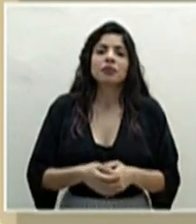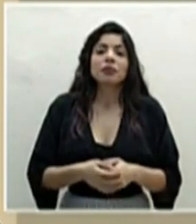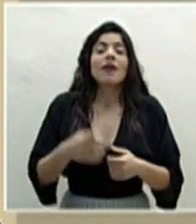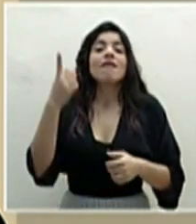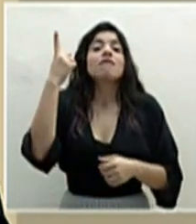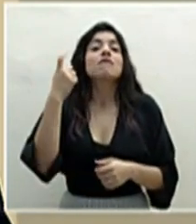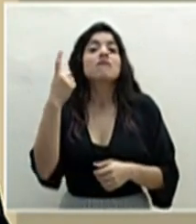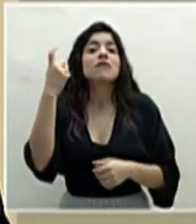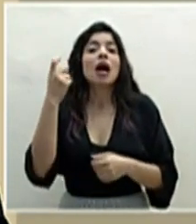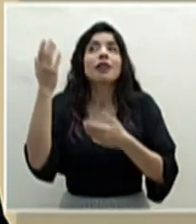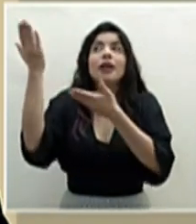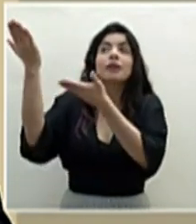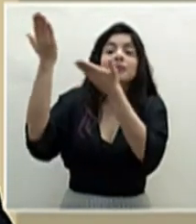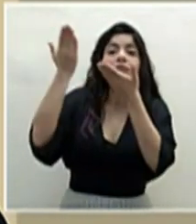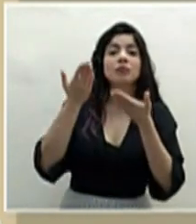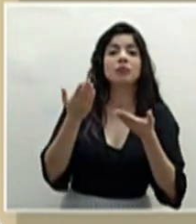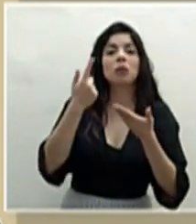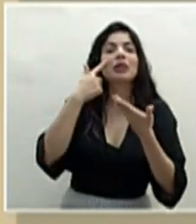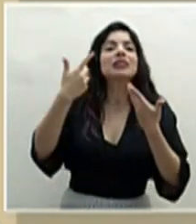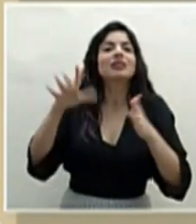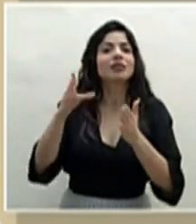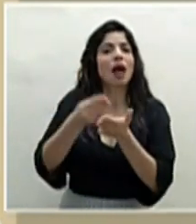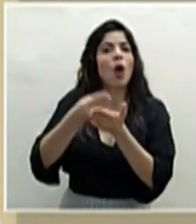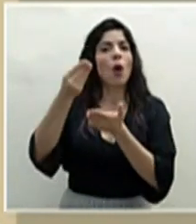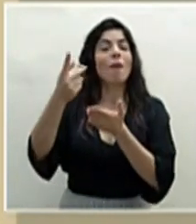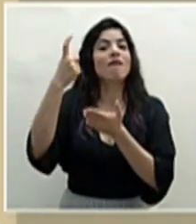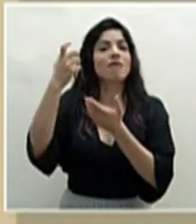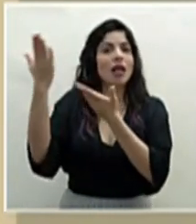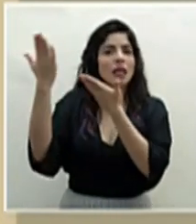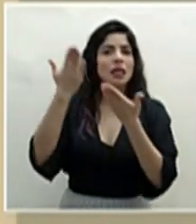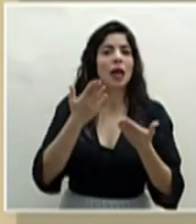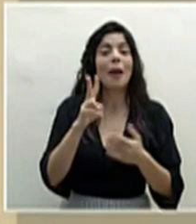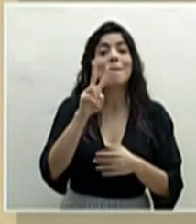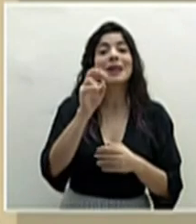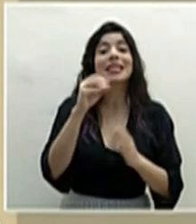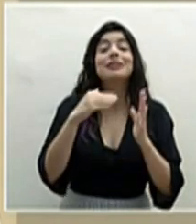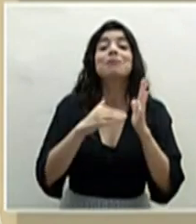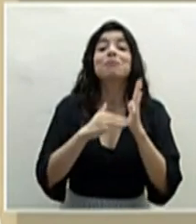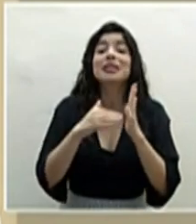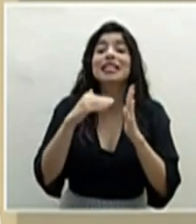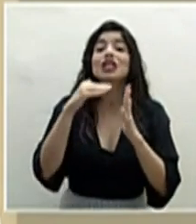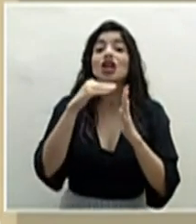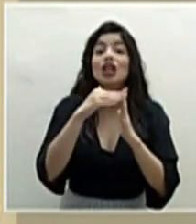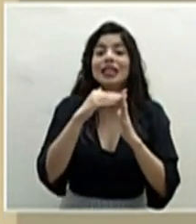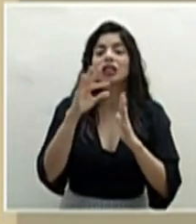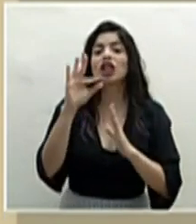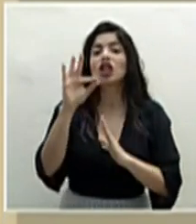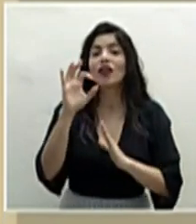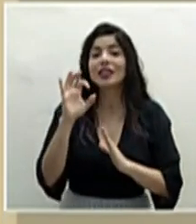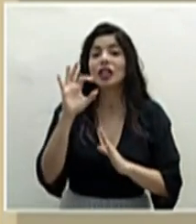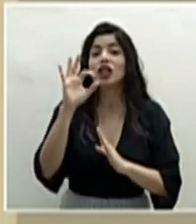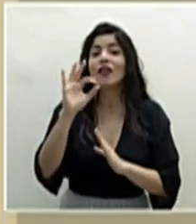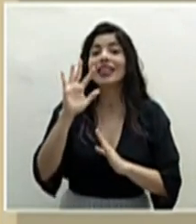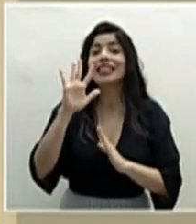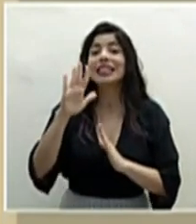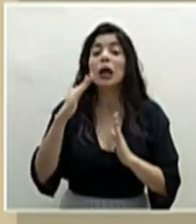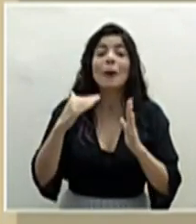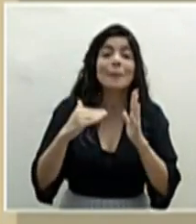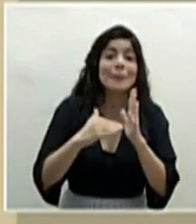Pendientes de entrega, por pedidos ya hechos, tenemos 20.995